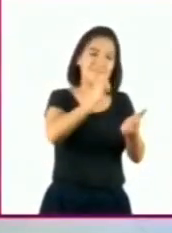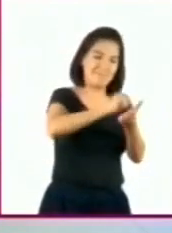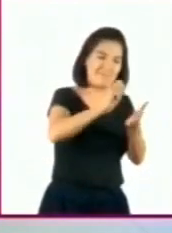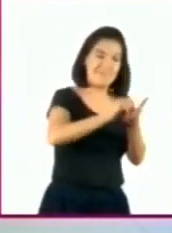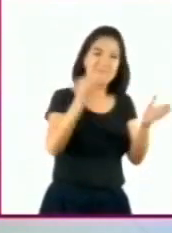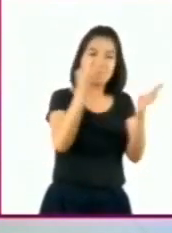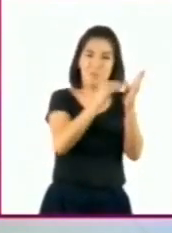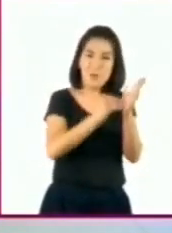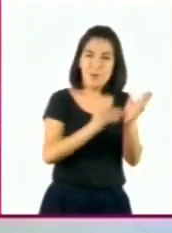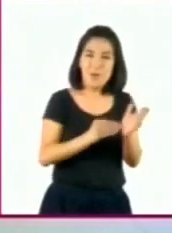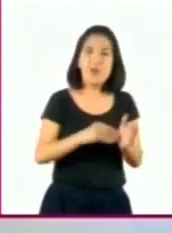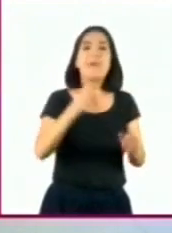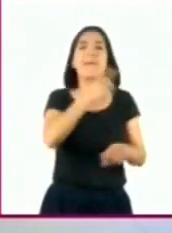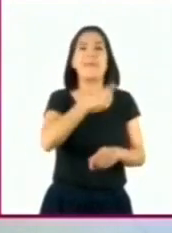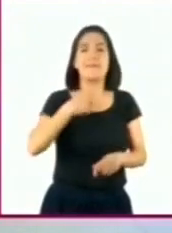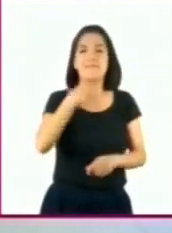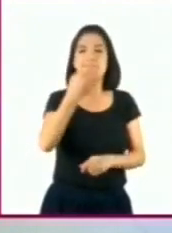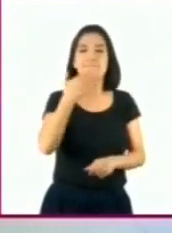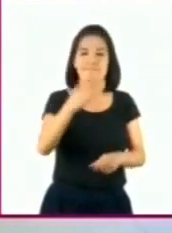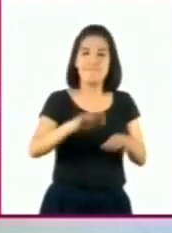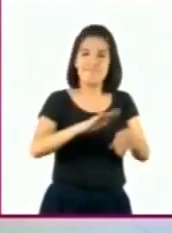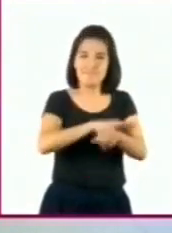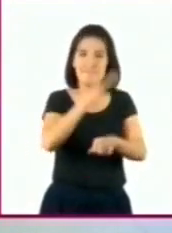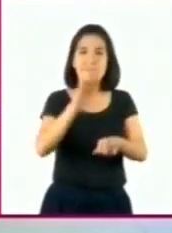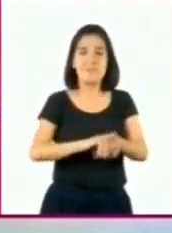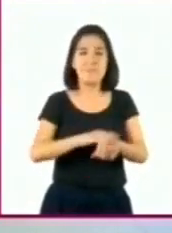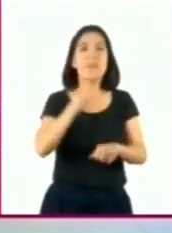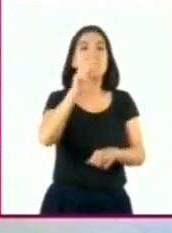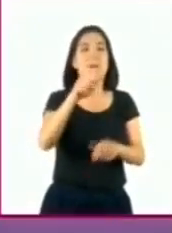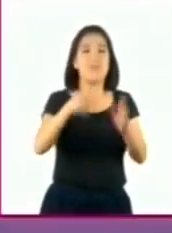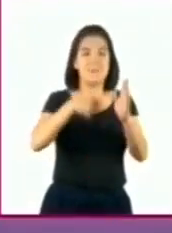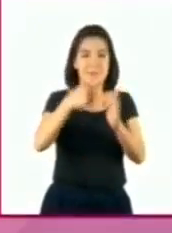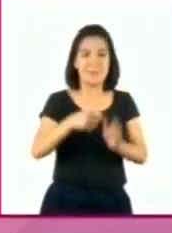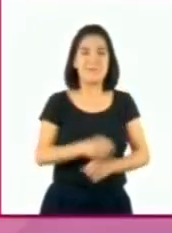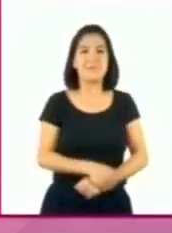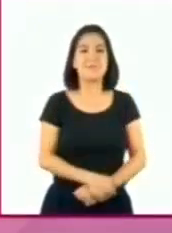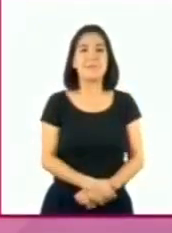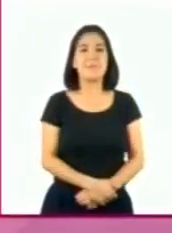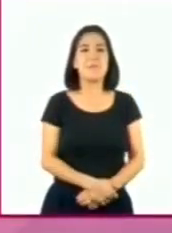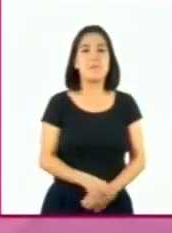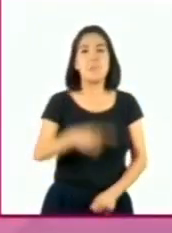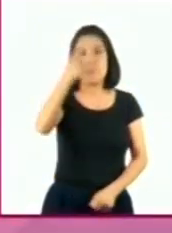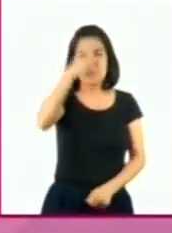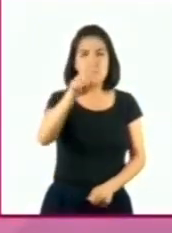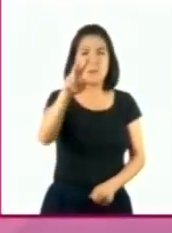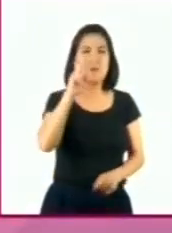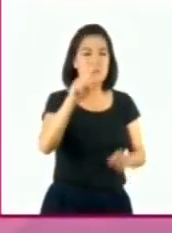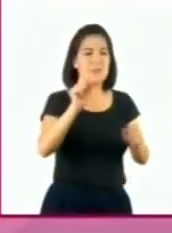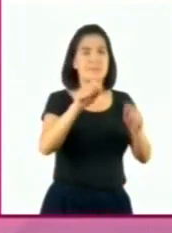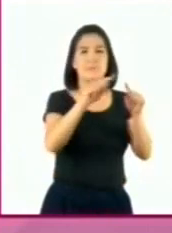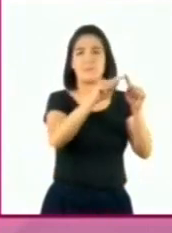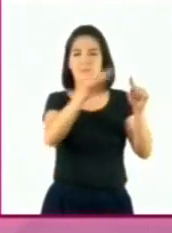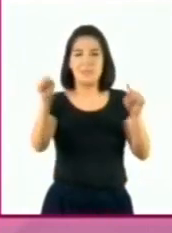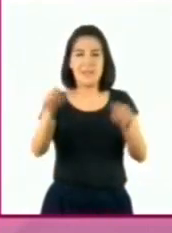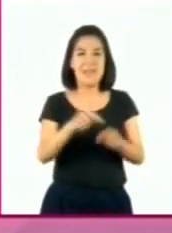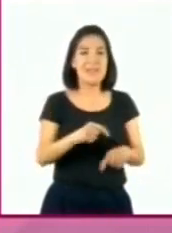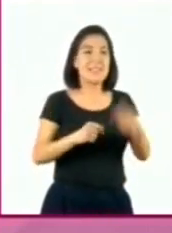registro de una manera adecuada. Utilizaremos como guía el siguiente vídeo. Para ubicar el número decimal siete